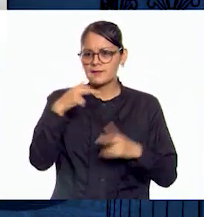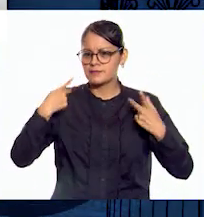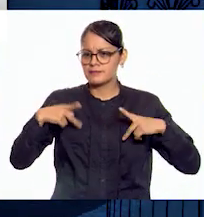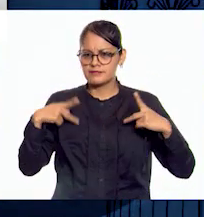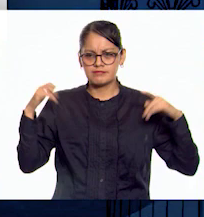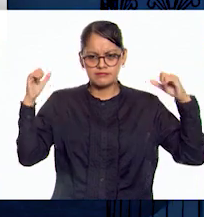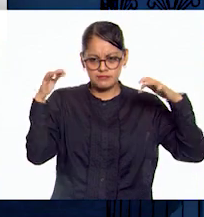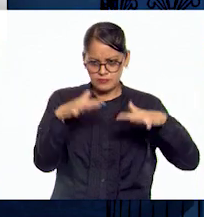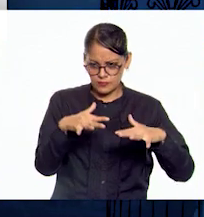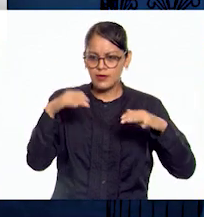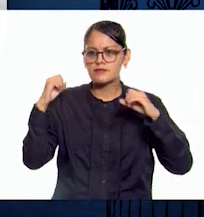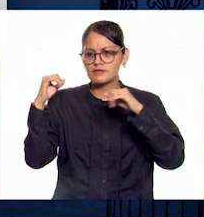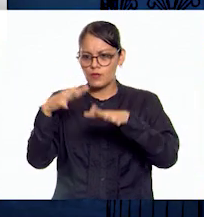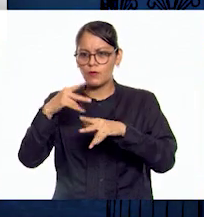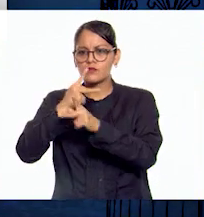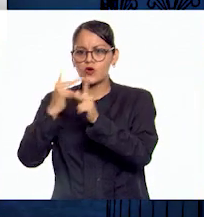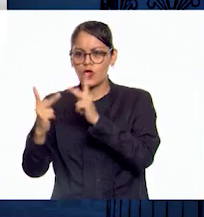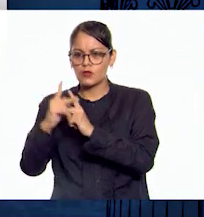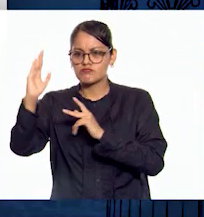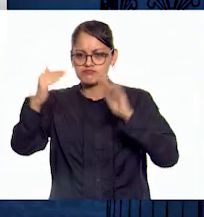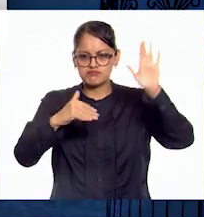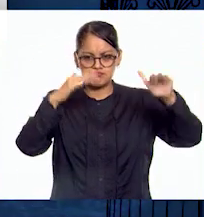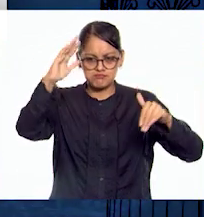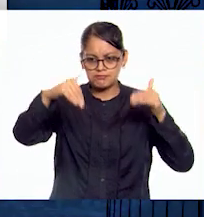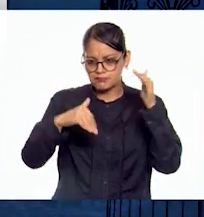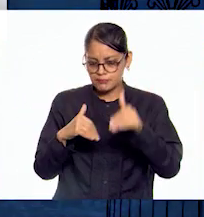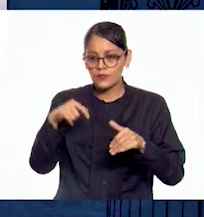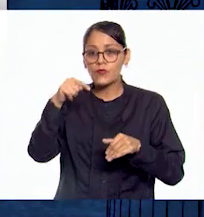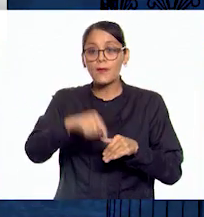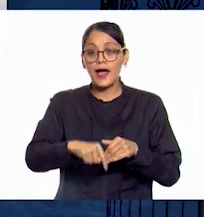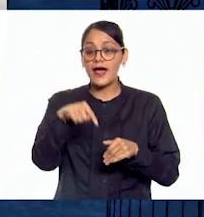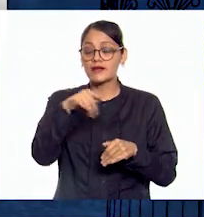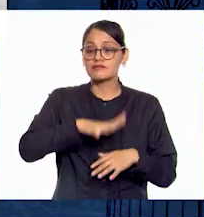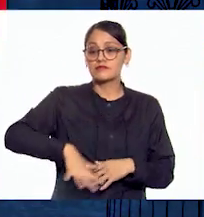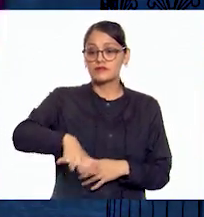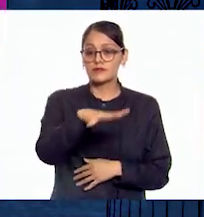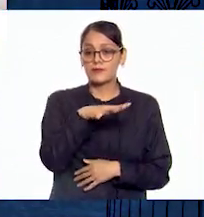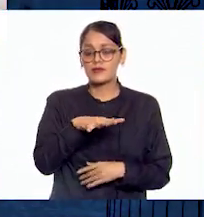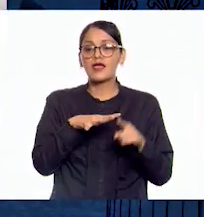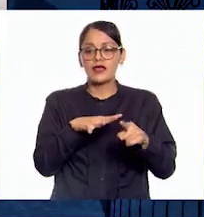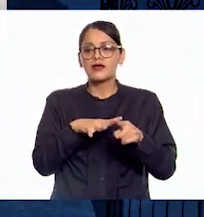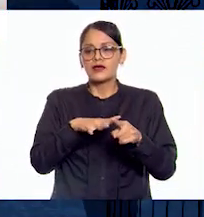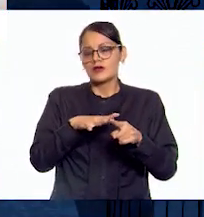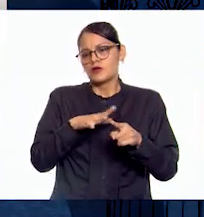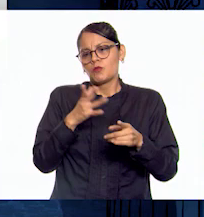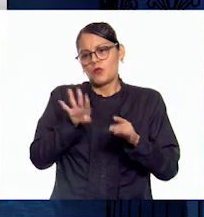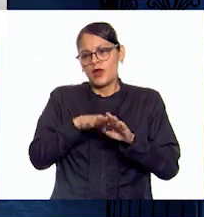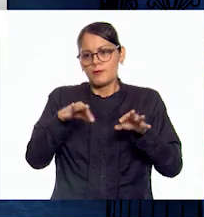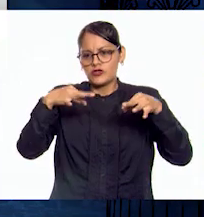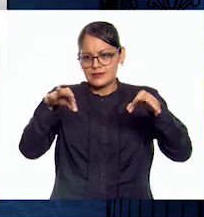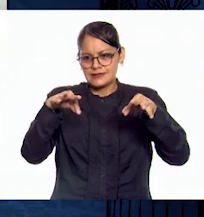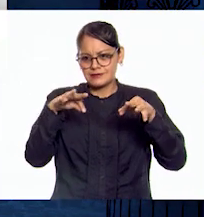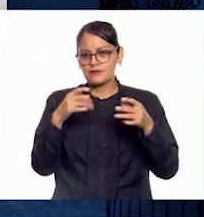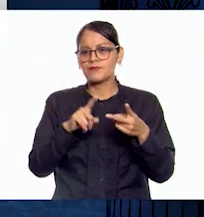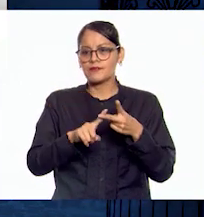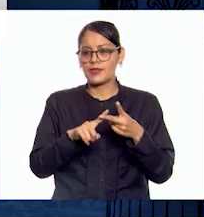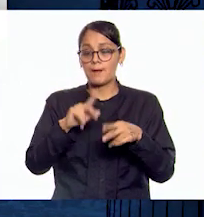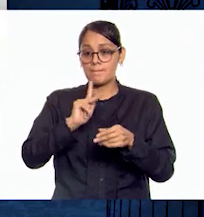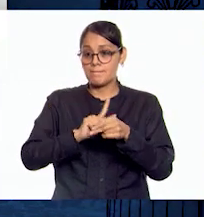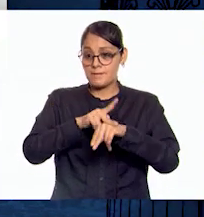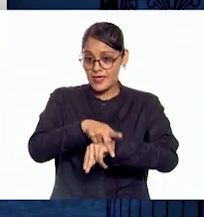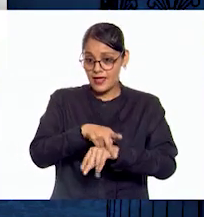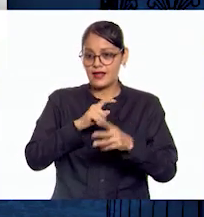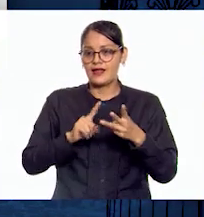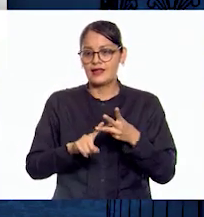mercancías que llegaban de oriente y que tenían alta demanda en el continente europeo, como las sedas, pieles, piedras